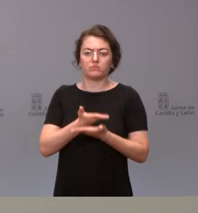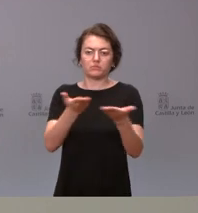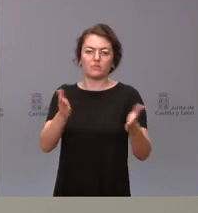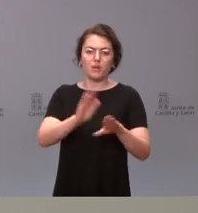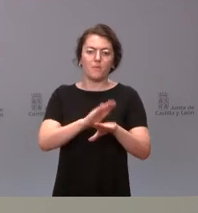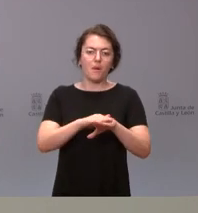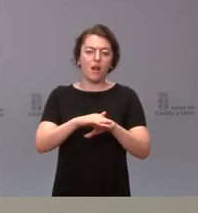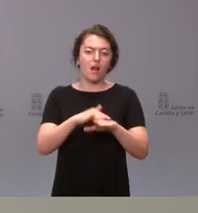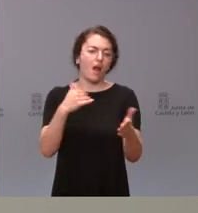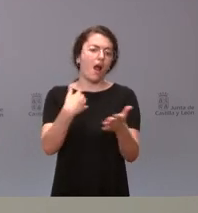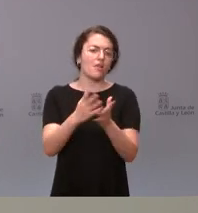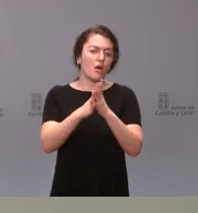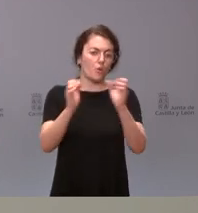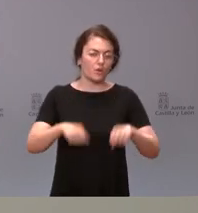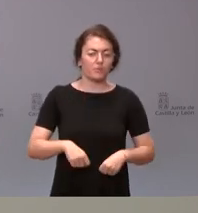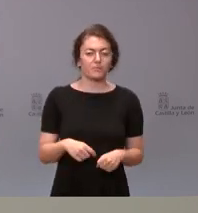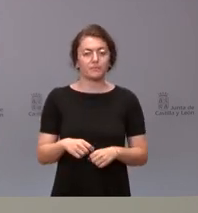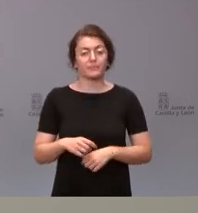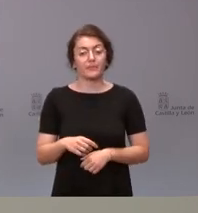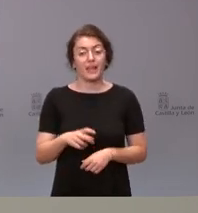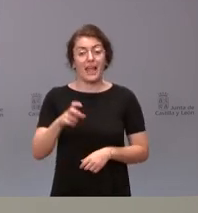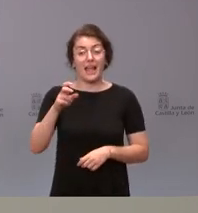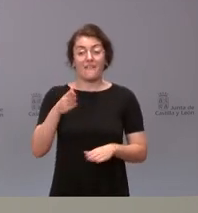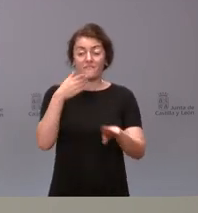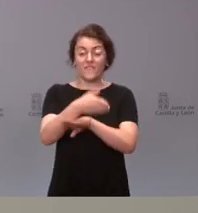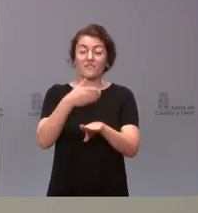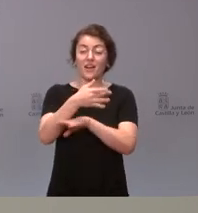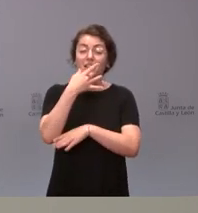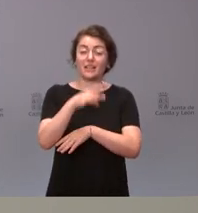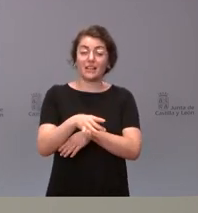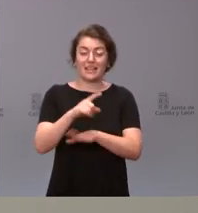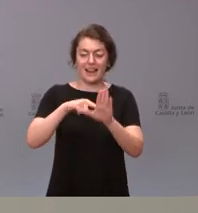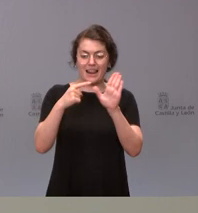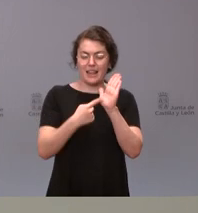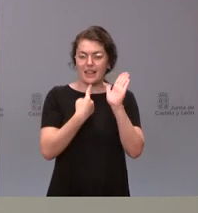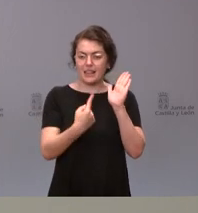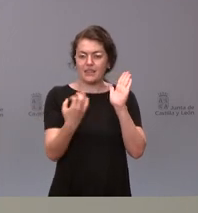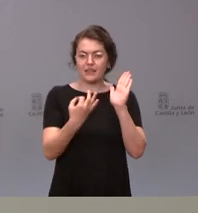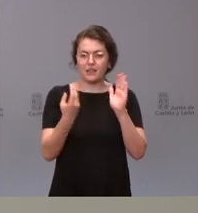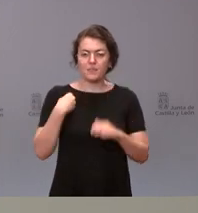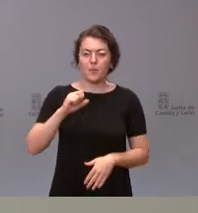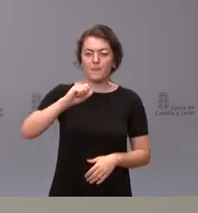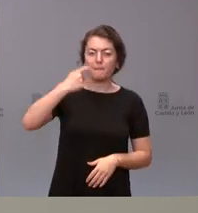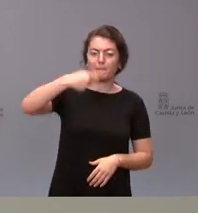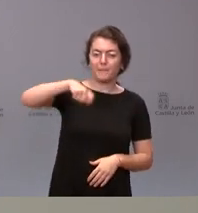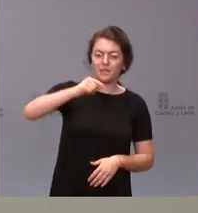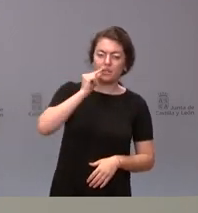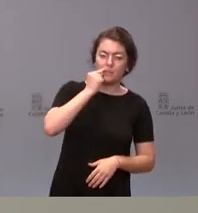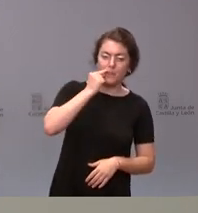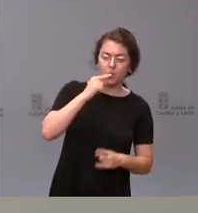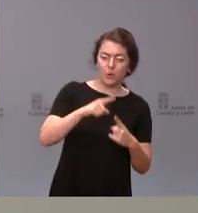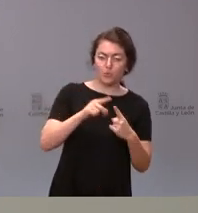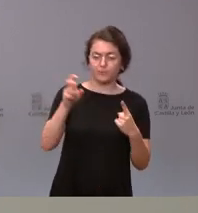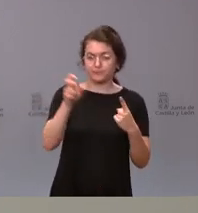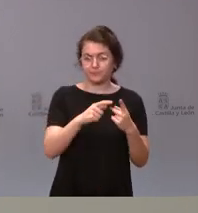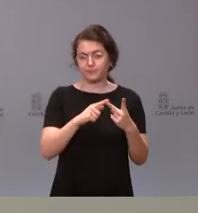me preguntaba usted quiénes son los asistentes pues según la ley por la Junta de Castilla y al menos el presidente de la Junta de Castilla y León que preside el consejo del